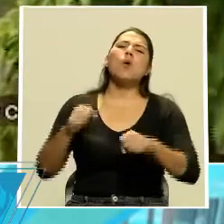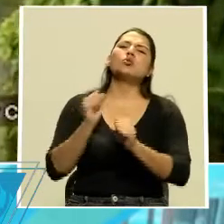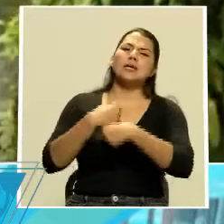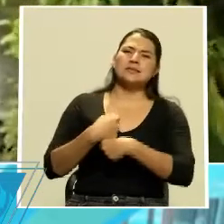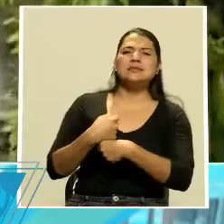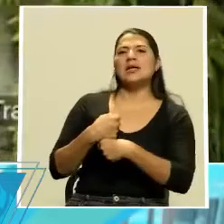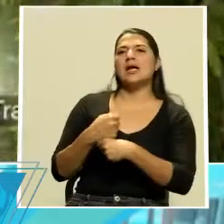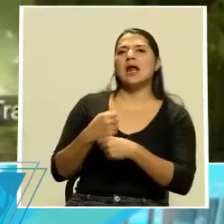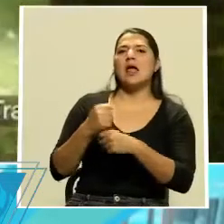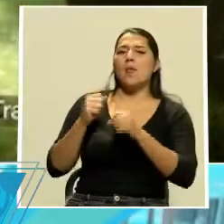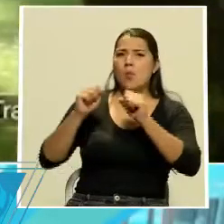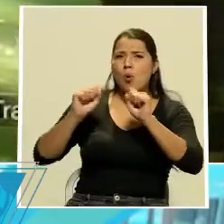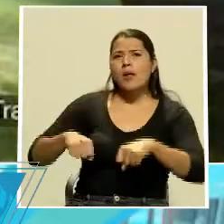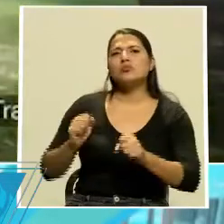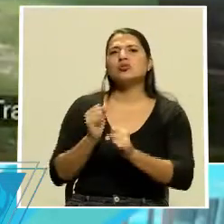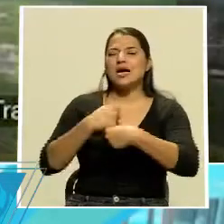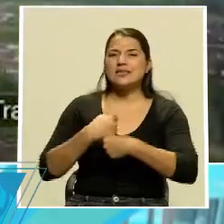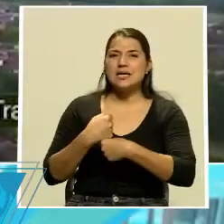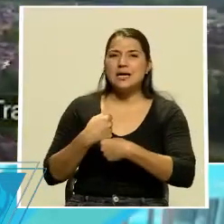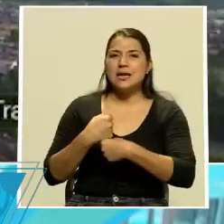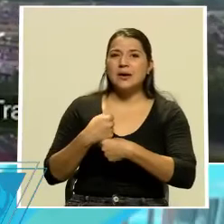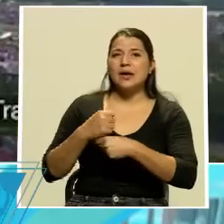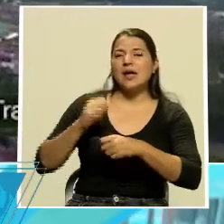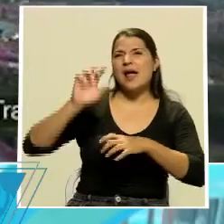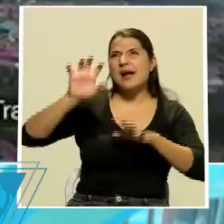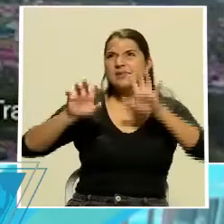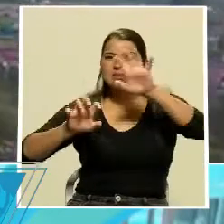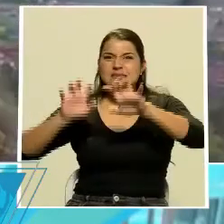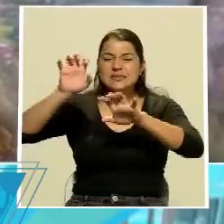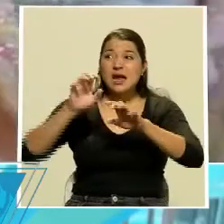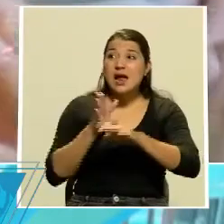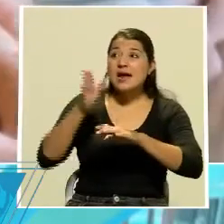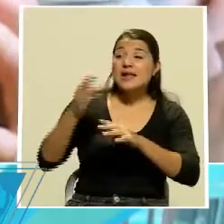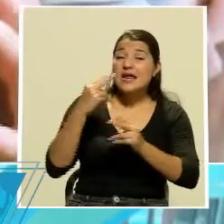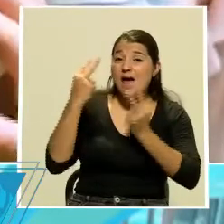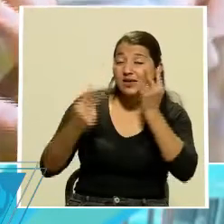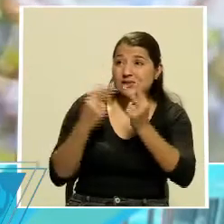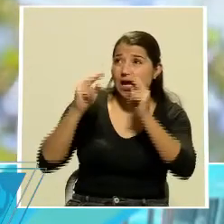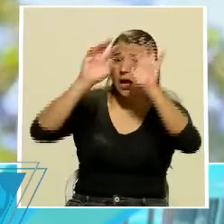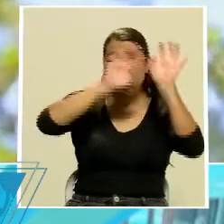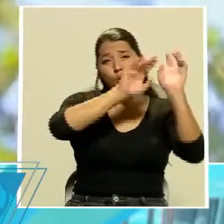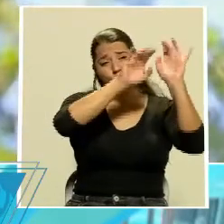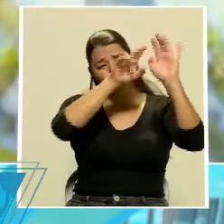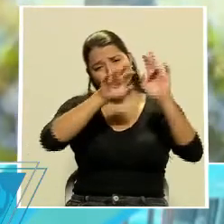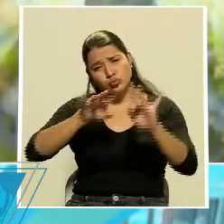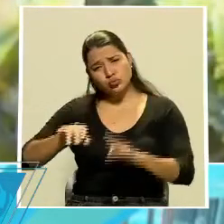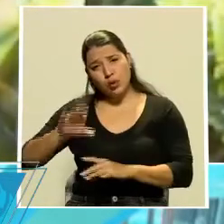podemos hacer kayak, podemos hacer, podemos visitar las cataratas. Tenemos un sinnúmero de cataratas.